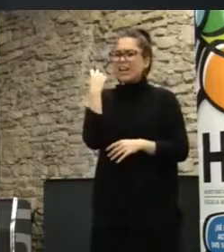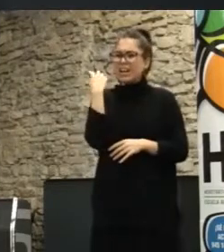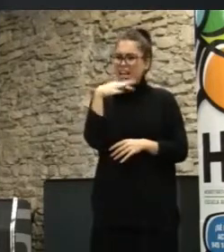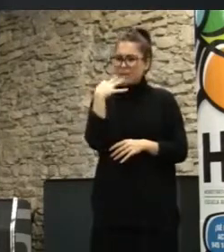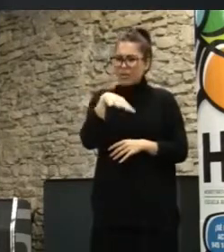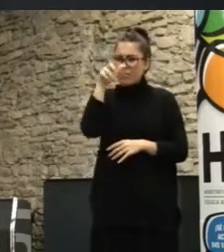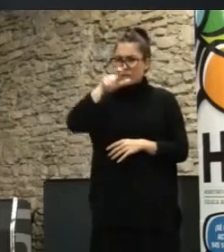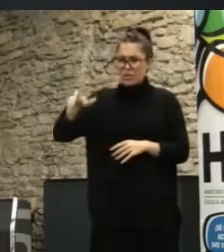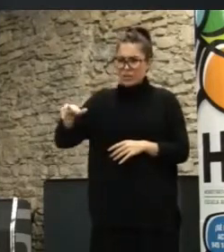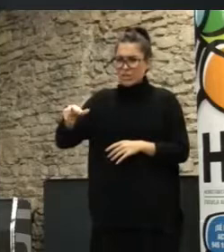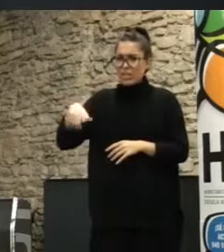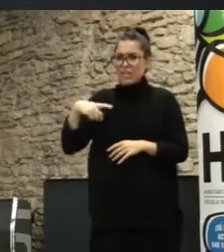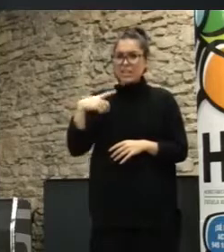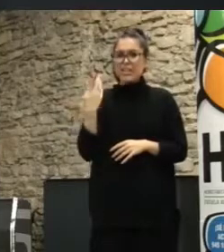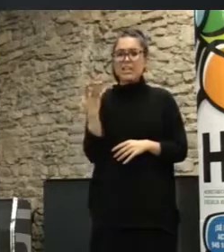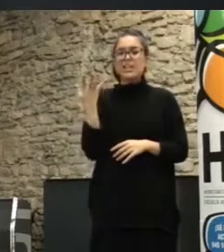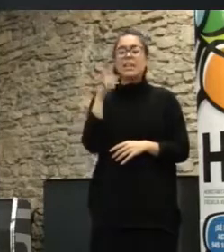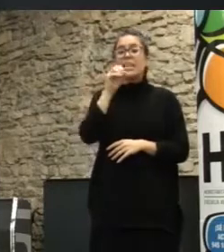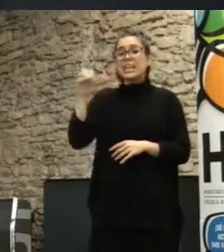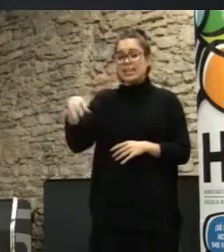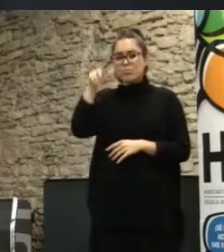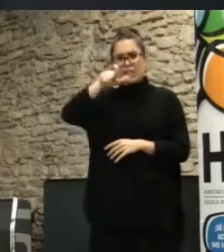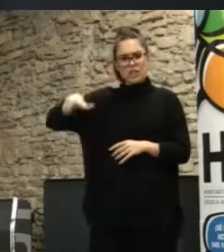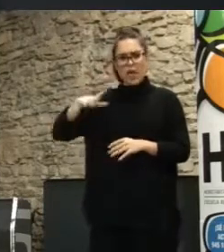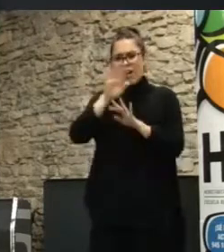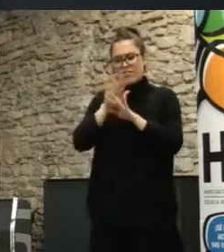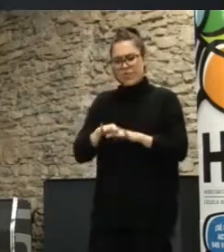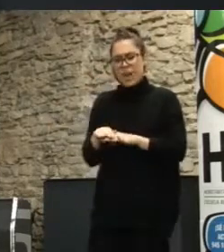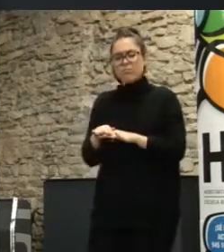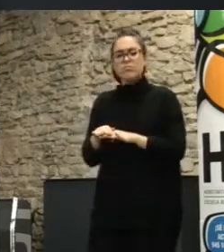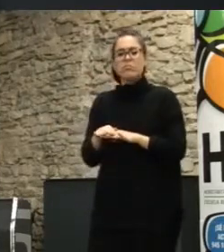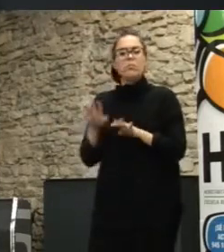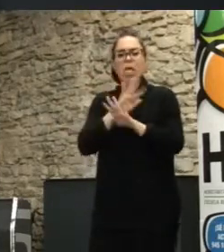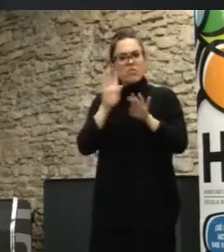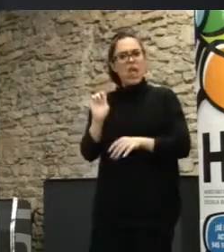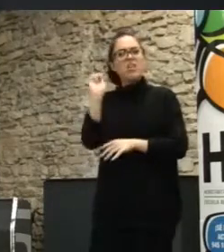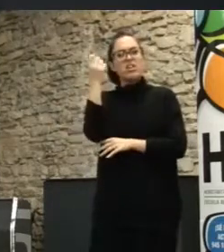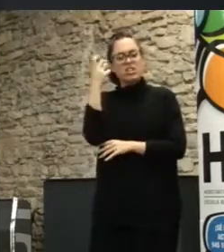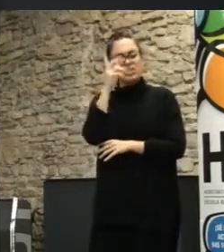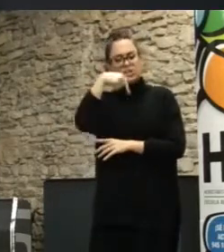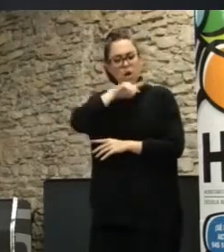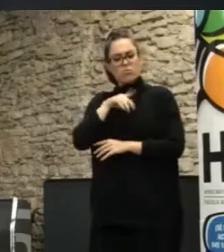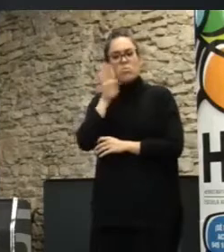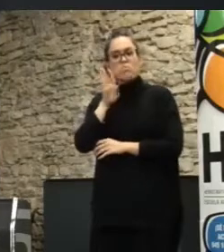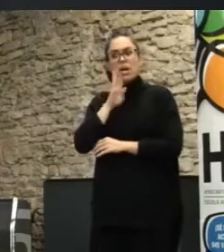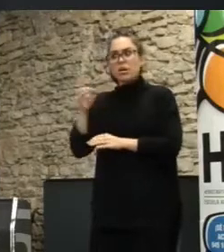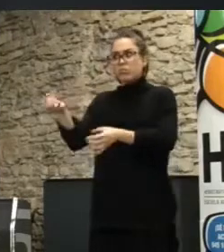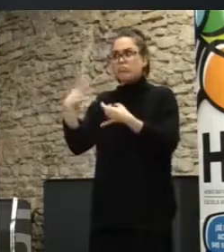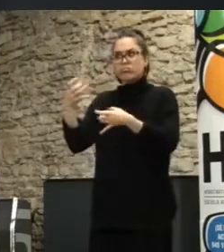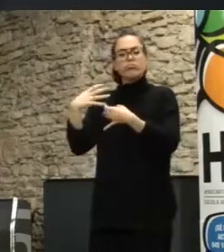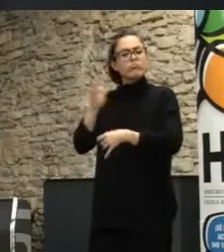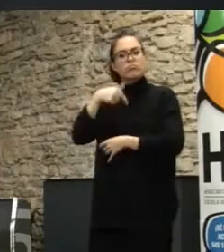te dice que va y no va, invitamos a 3.000 al final, pero bueno, fue un súper éxito, nos contaron en México que vamos, que íbamos sobrados.